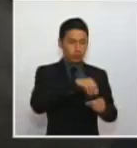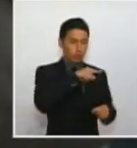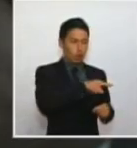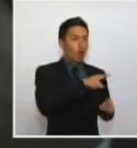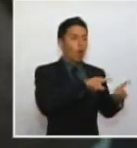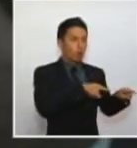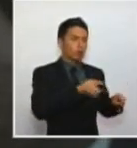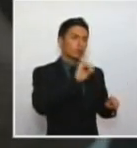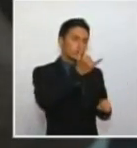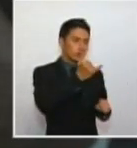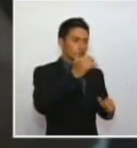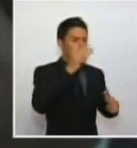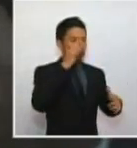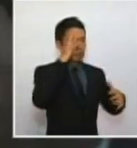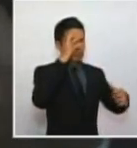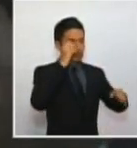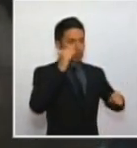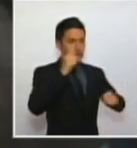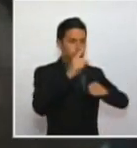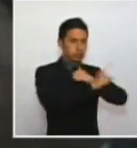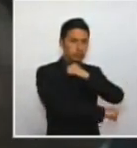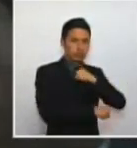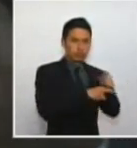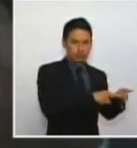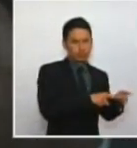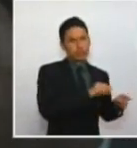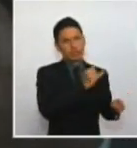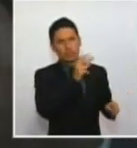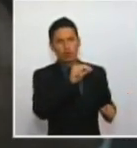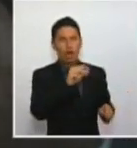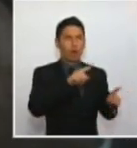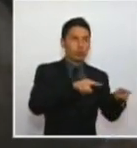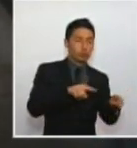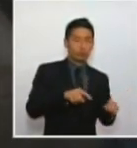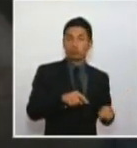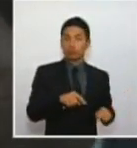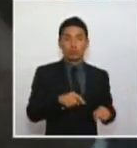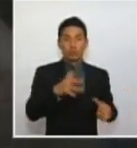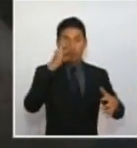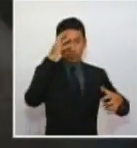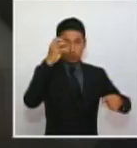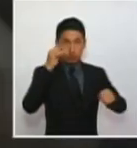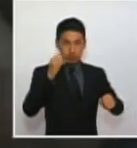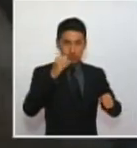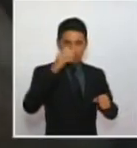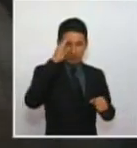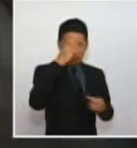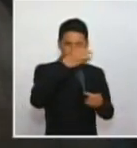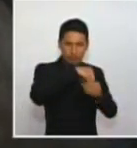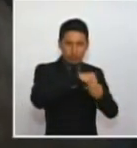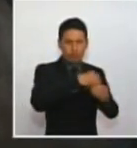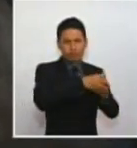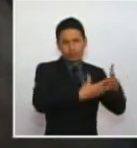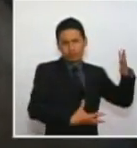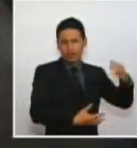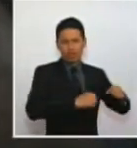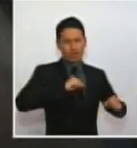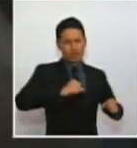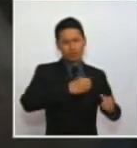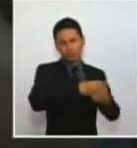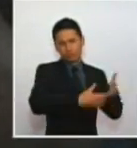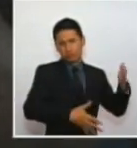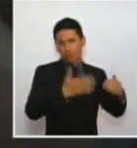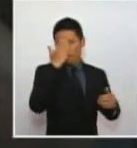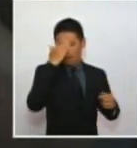y otros no. es que la Fuerza Pública de por sí tiene muchos derechos que ya están cercenados por su